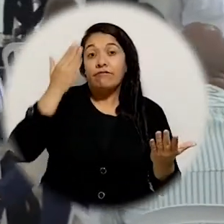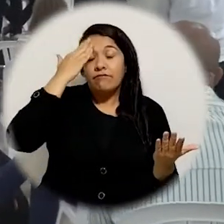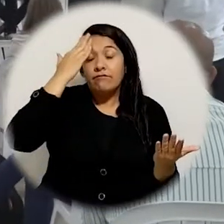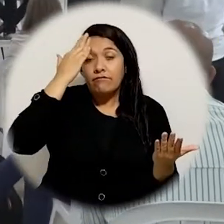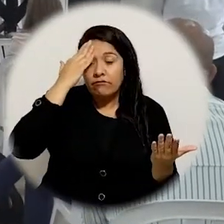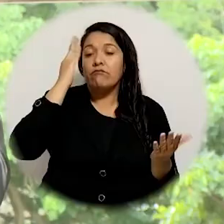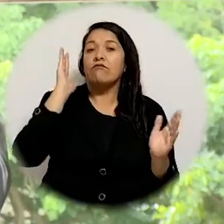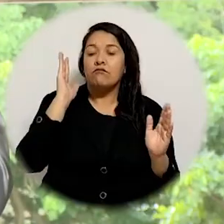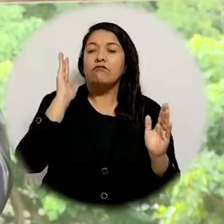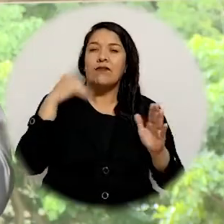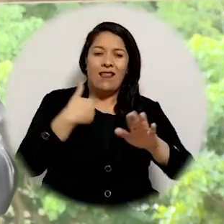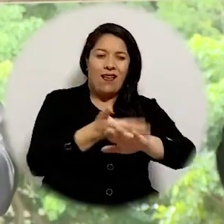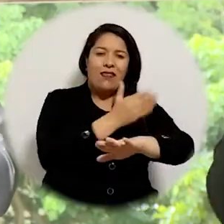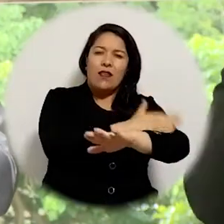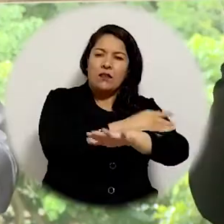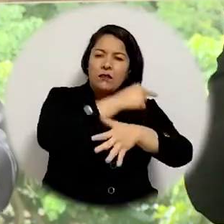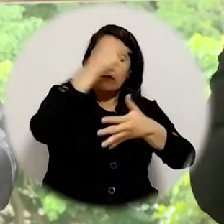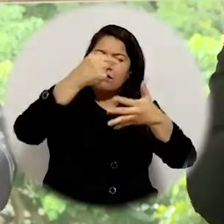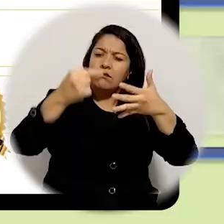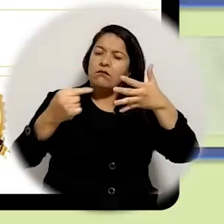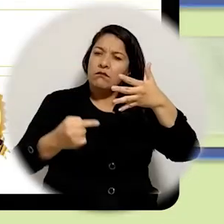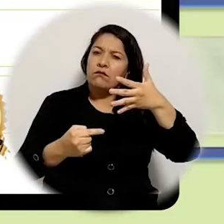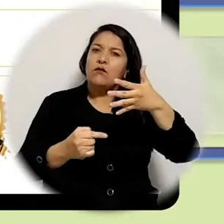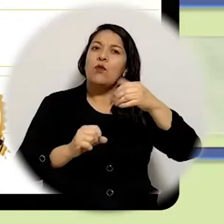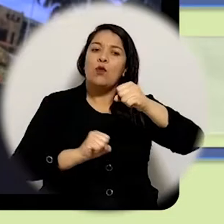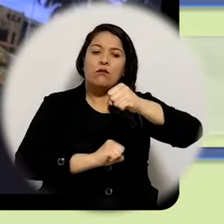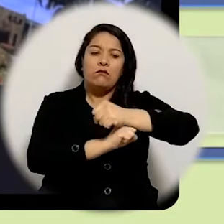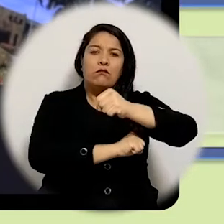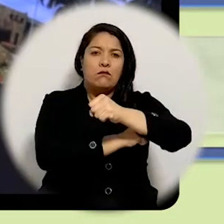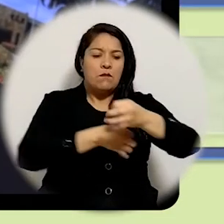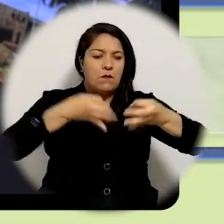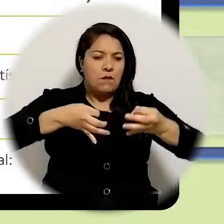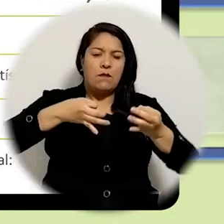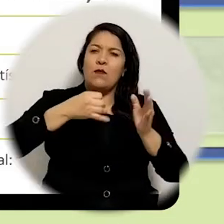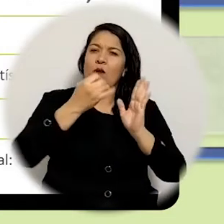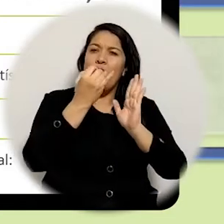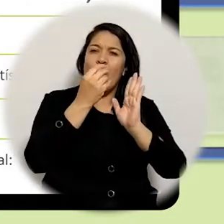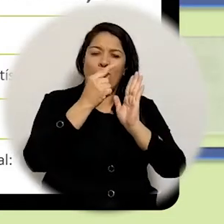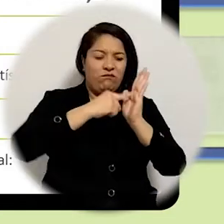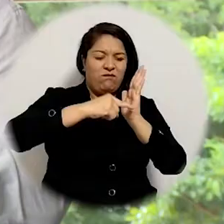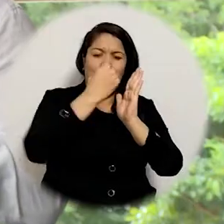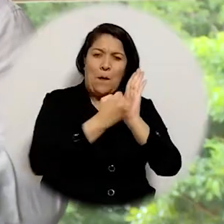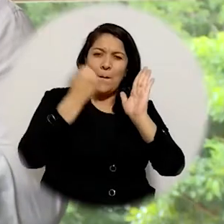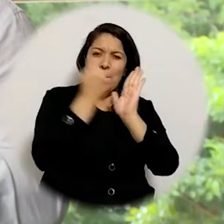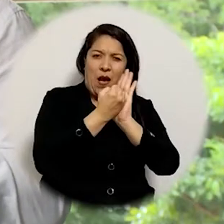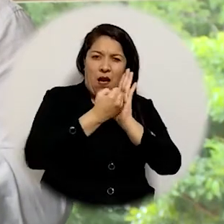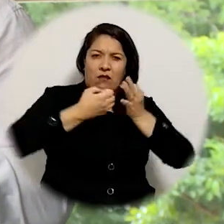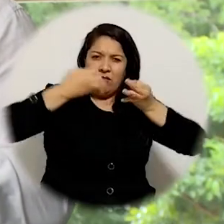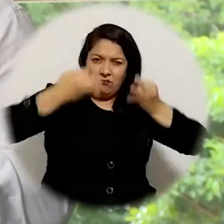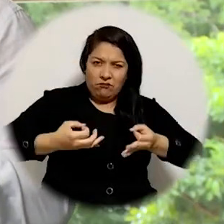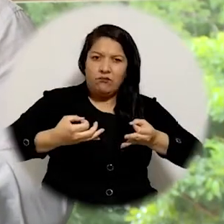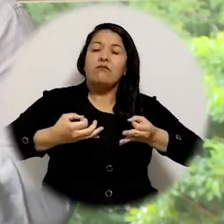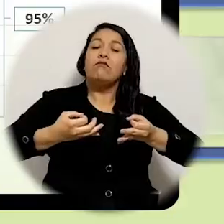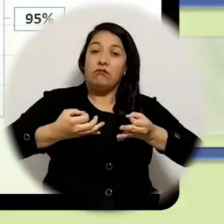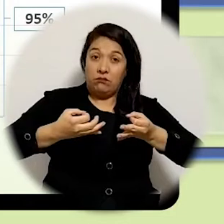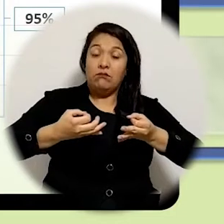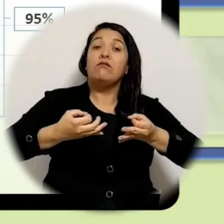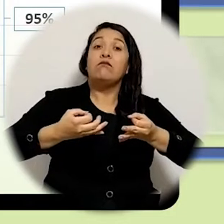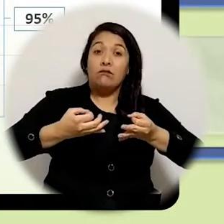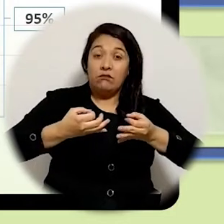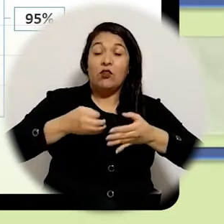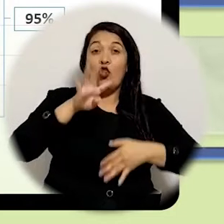consolidamos los indicadores clave para el logro de la acreditación institucional estamos en un 95% de ejecución